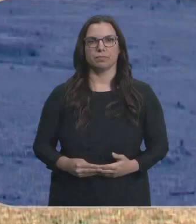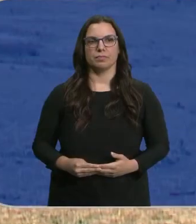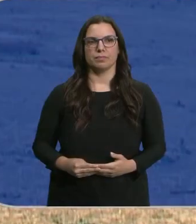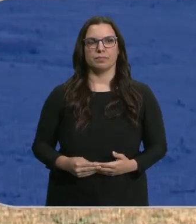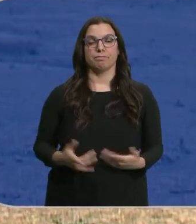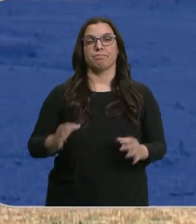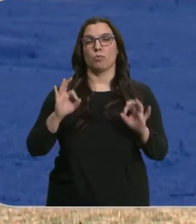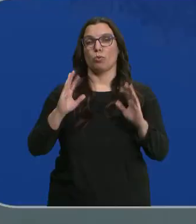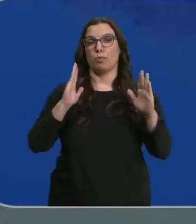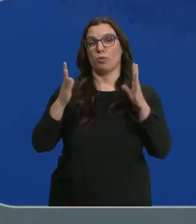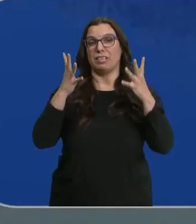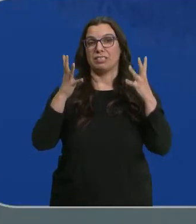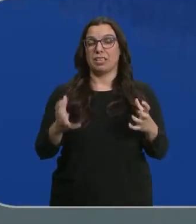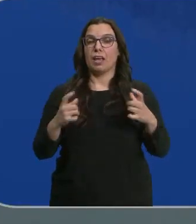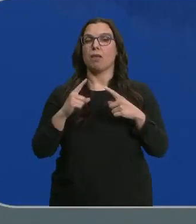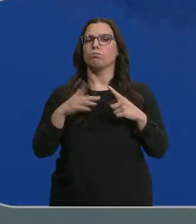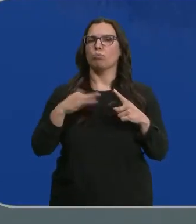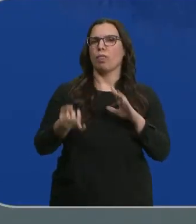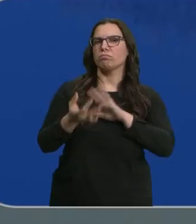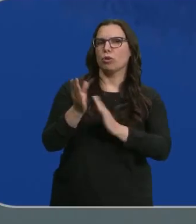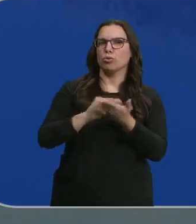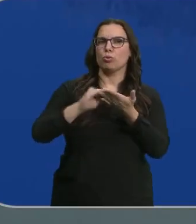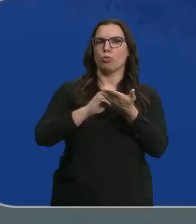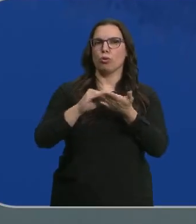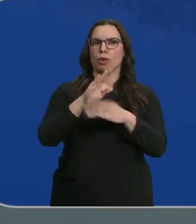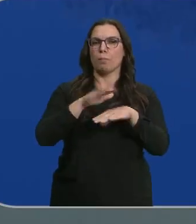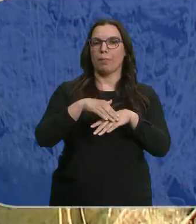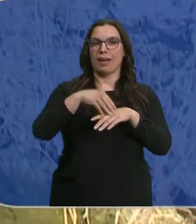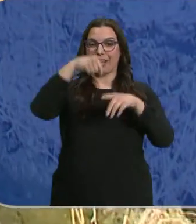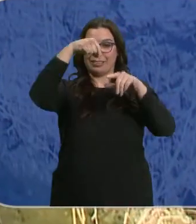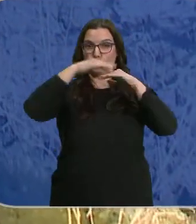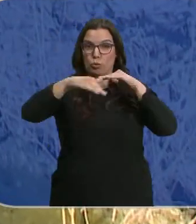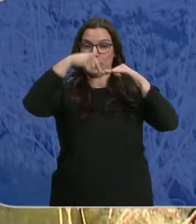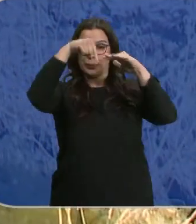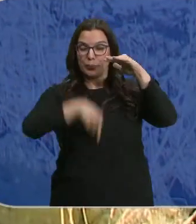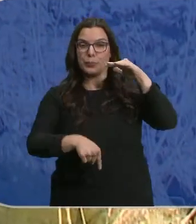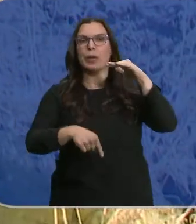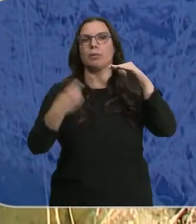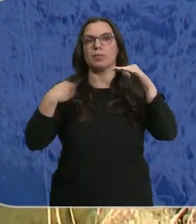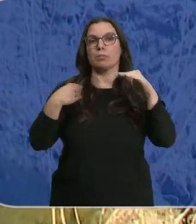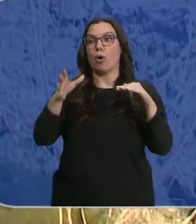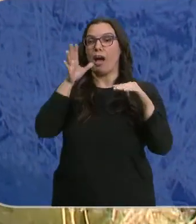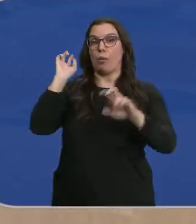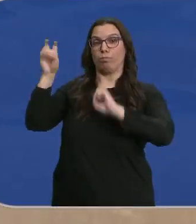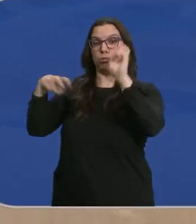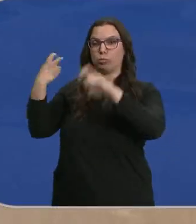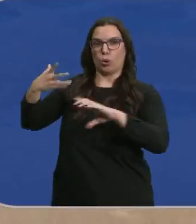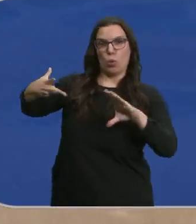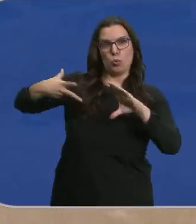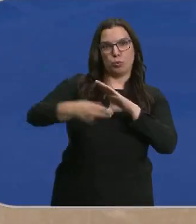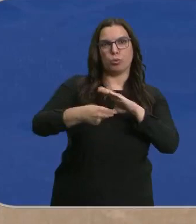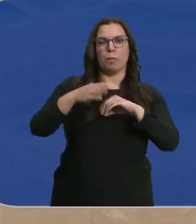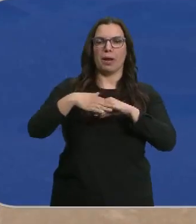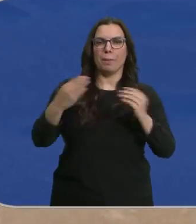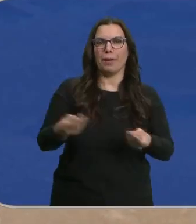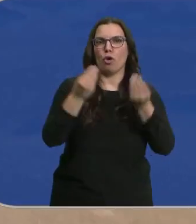En tiempos de sequía llegan posibles soluciones para abastecer los manantiales subterráneos. Consiste en inyectar agua regenerada que mejora la